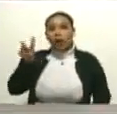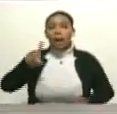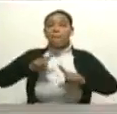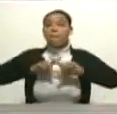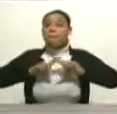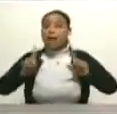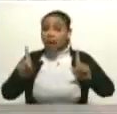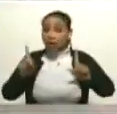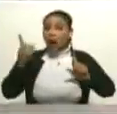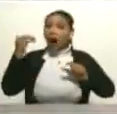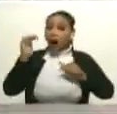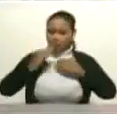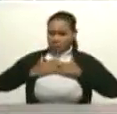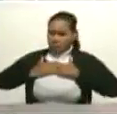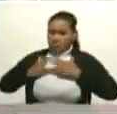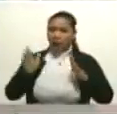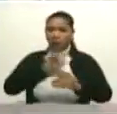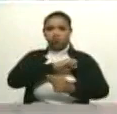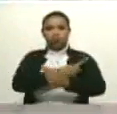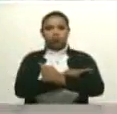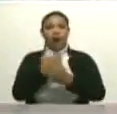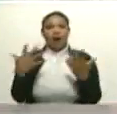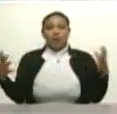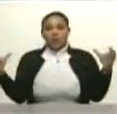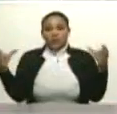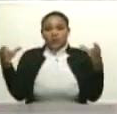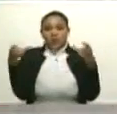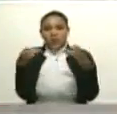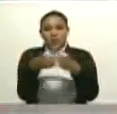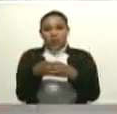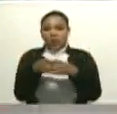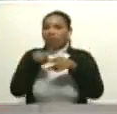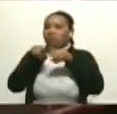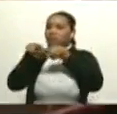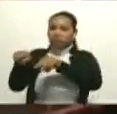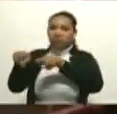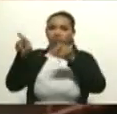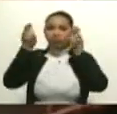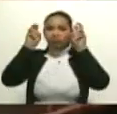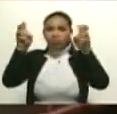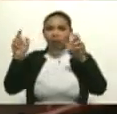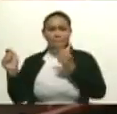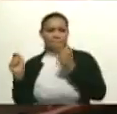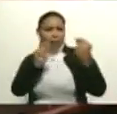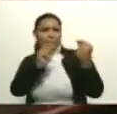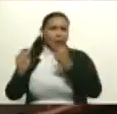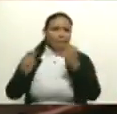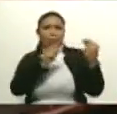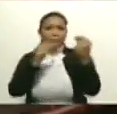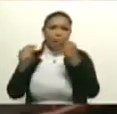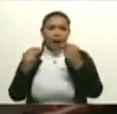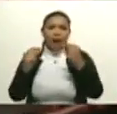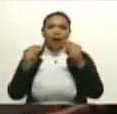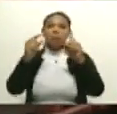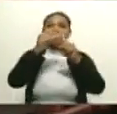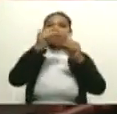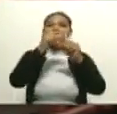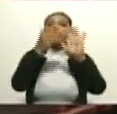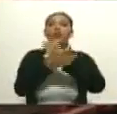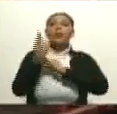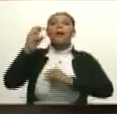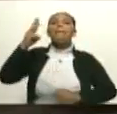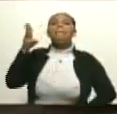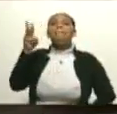abierto a fuerzas que se reúnen alrededor de ese concepto en disputa, que es la palabra progresista, y que